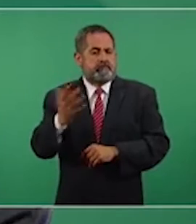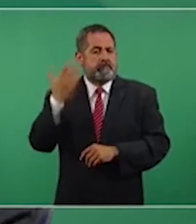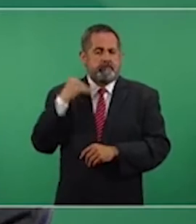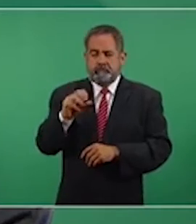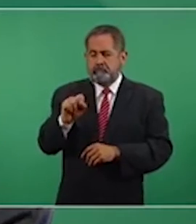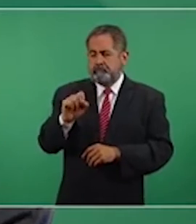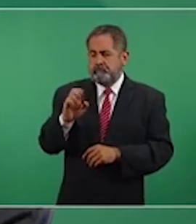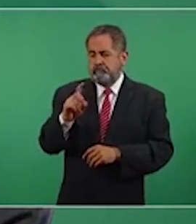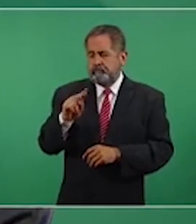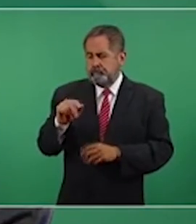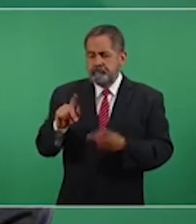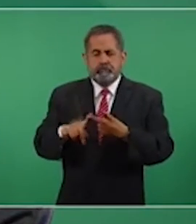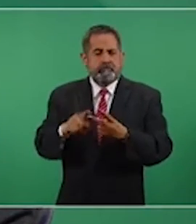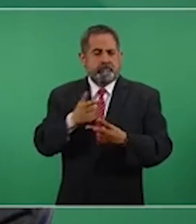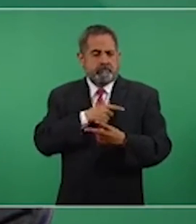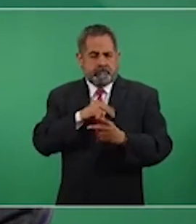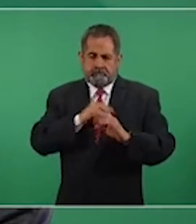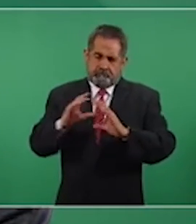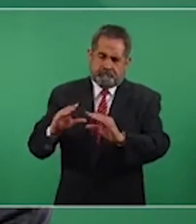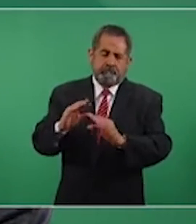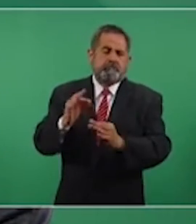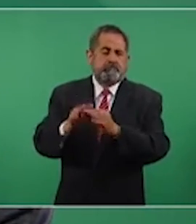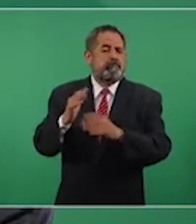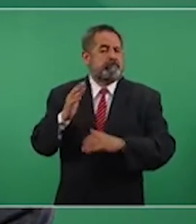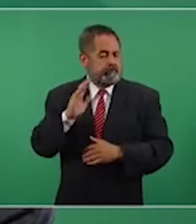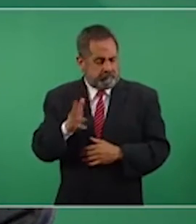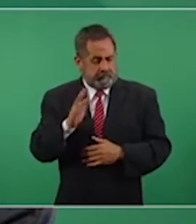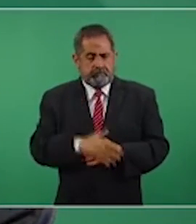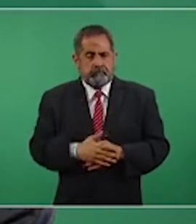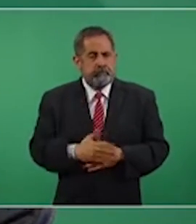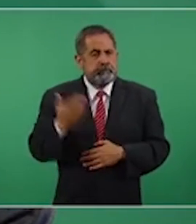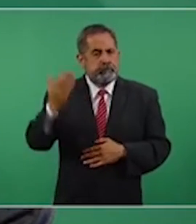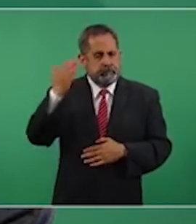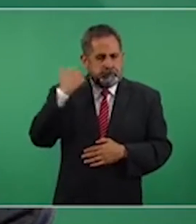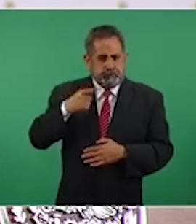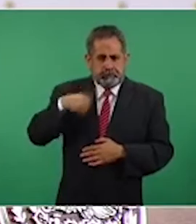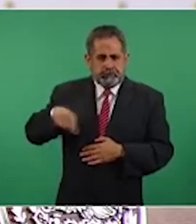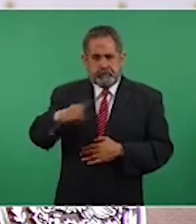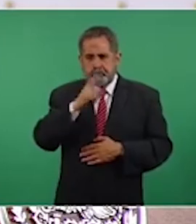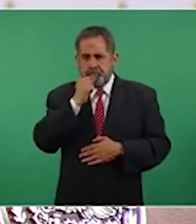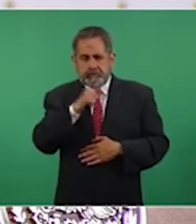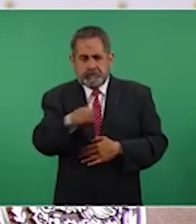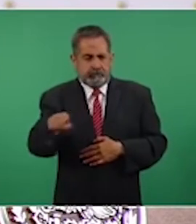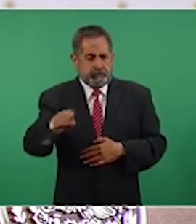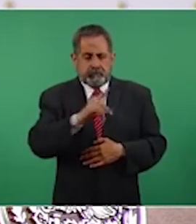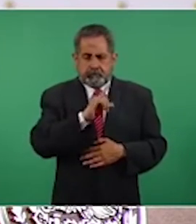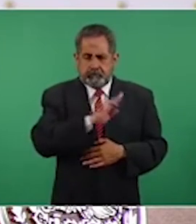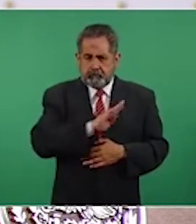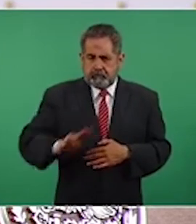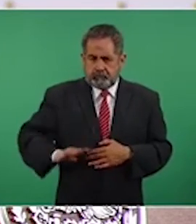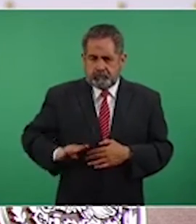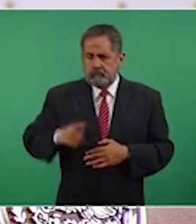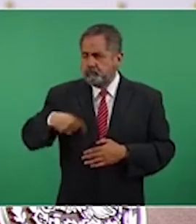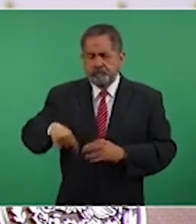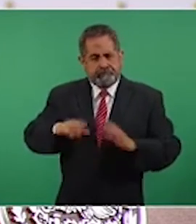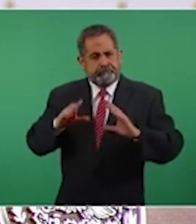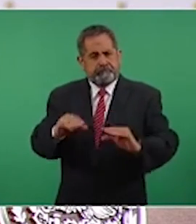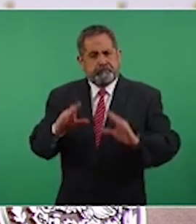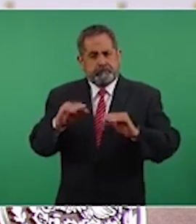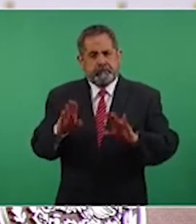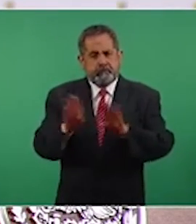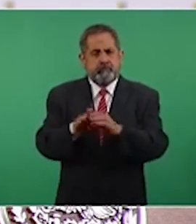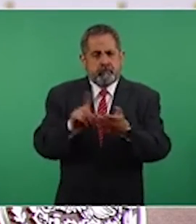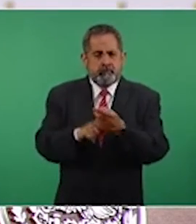Defensa y lo ha hecho la Guardia Nacional. Cuando se trata de policía municipal, municipales que